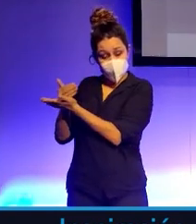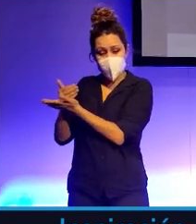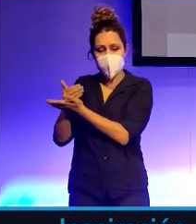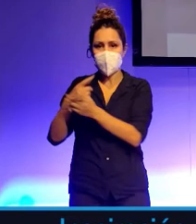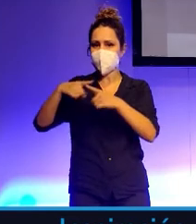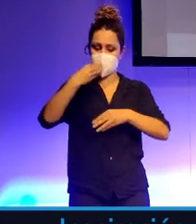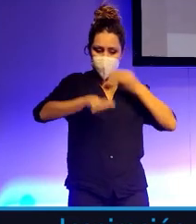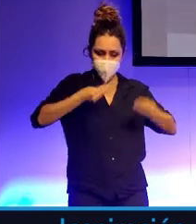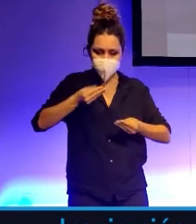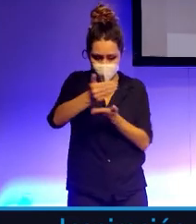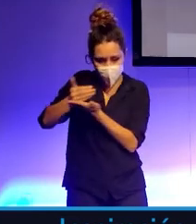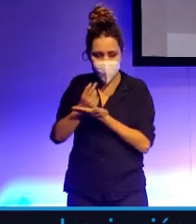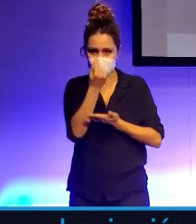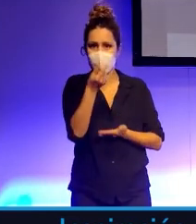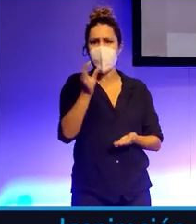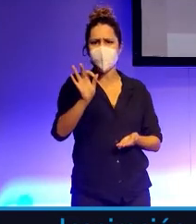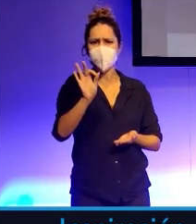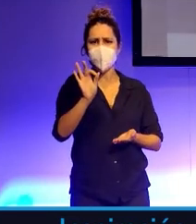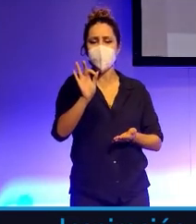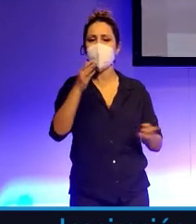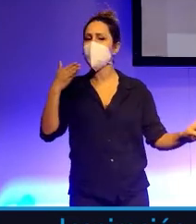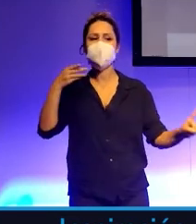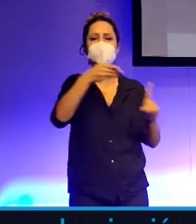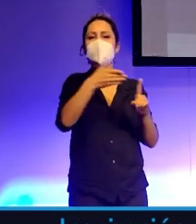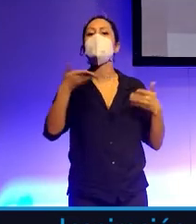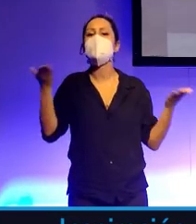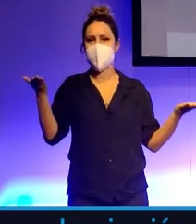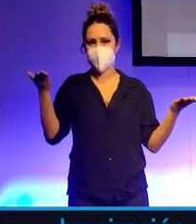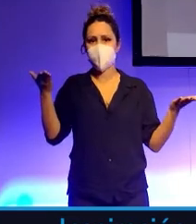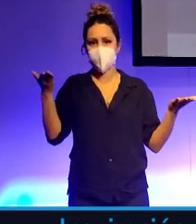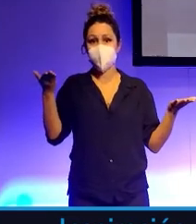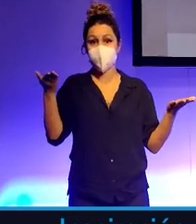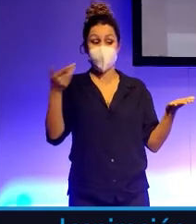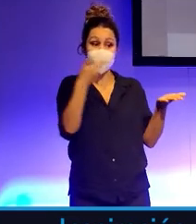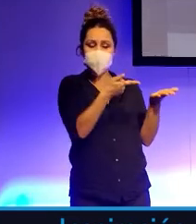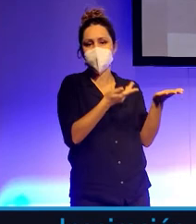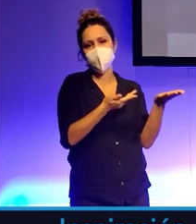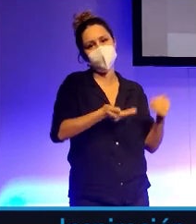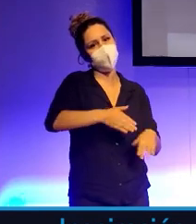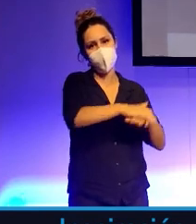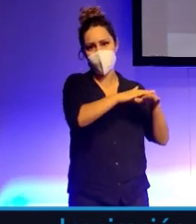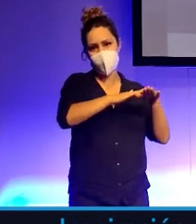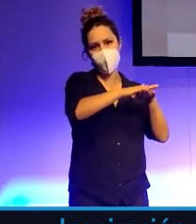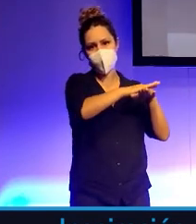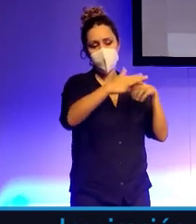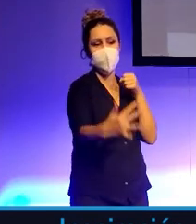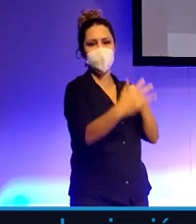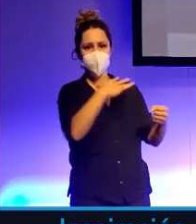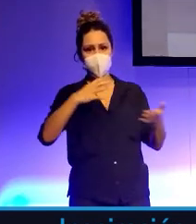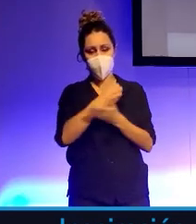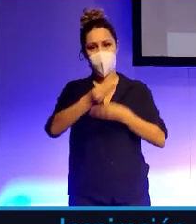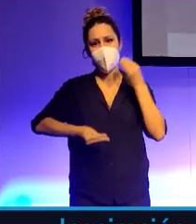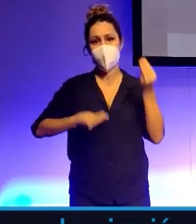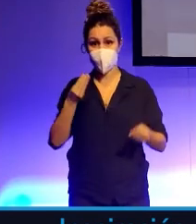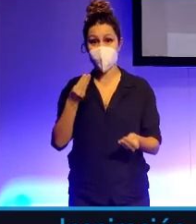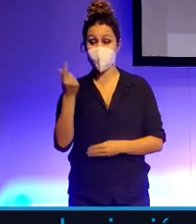pero sin olvidarnos de que tiene que estar el propósito empapelando y mojando todo lo que hacemos. Que precio es